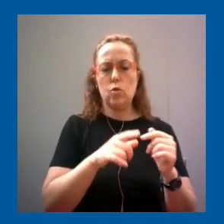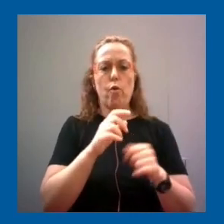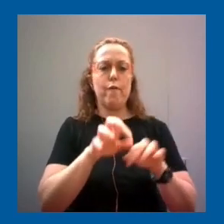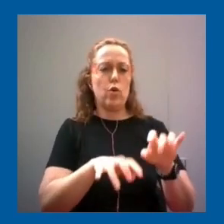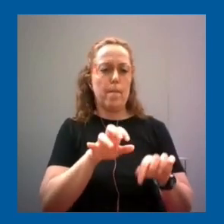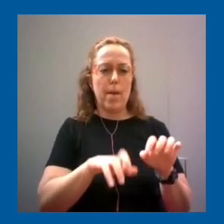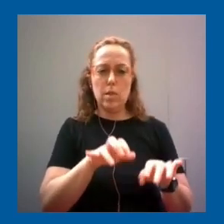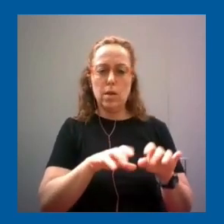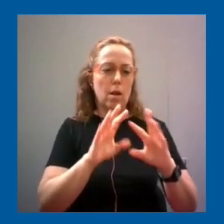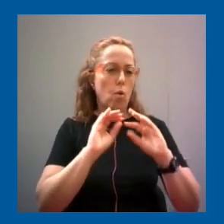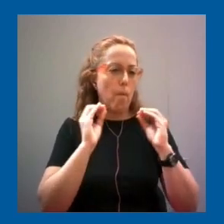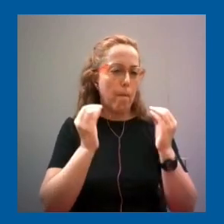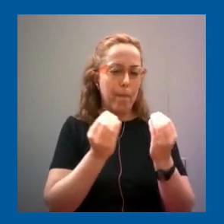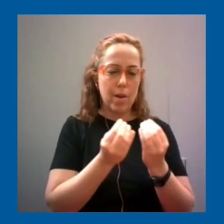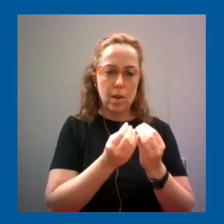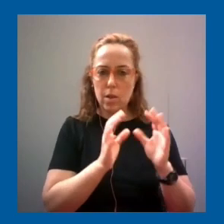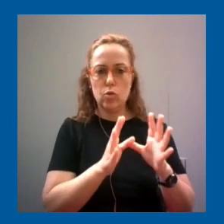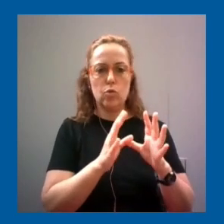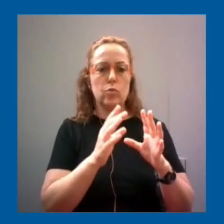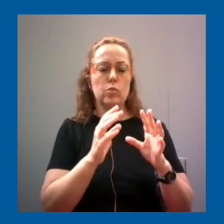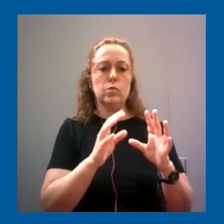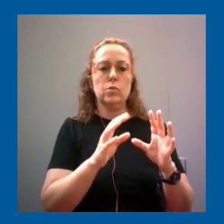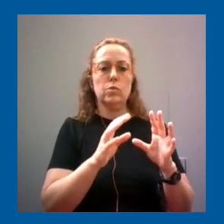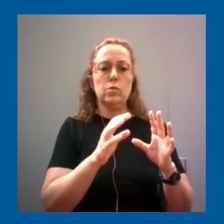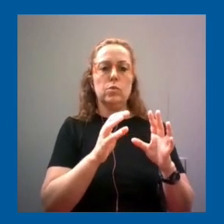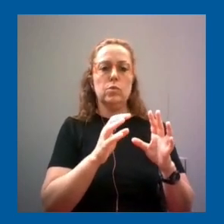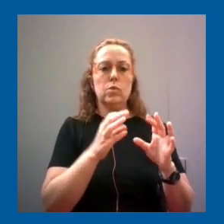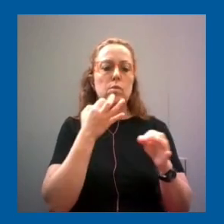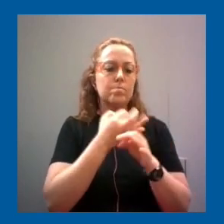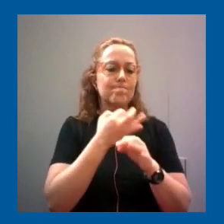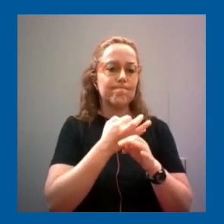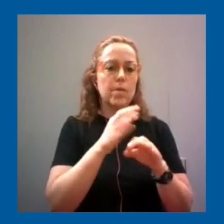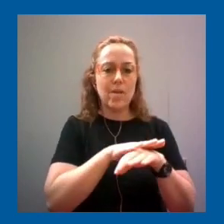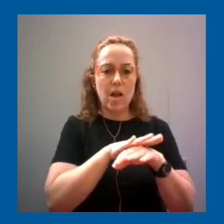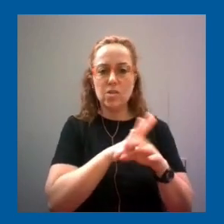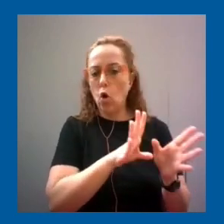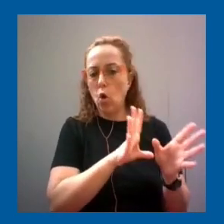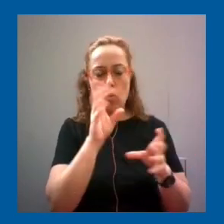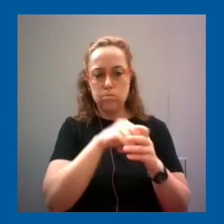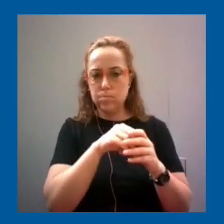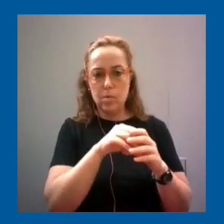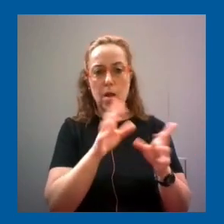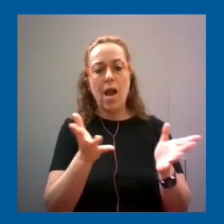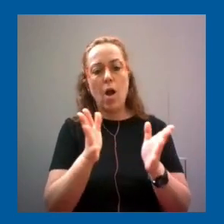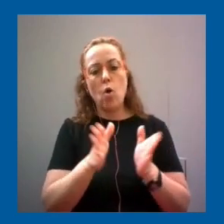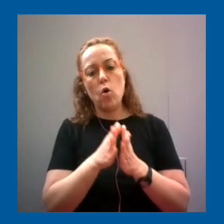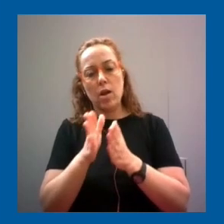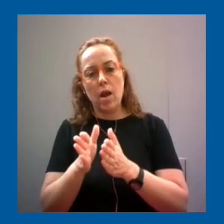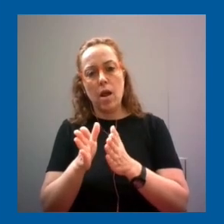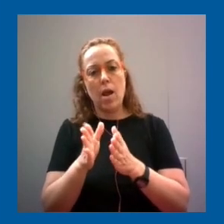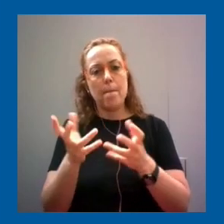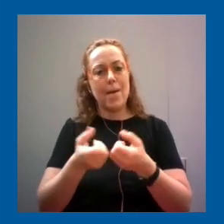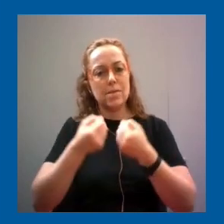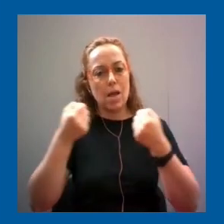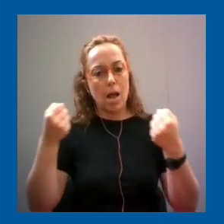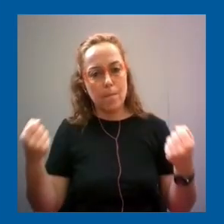temas de alfabetización digital se apunta a algo de base que es mucho más amplio como